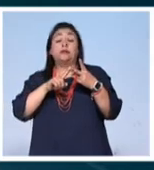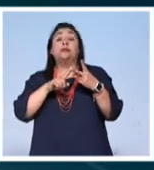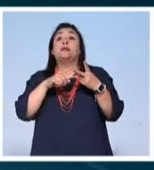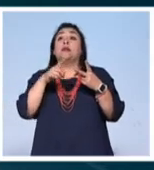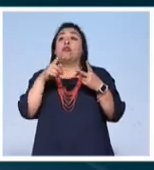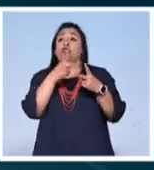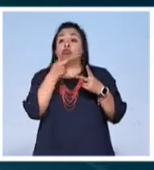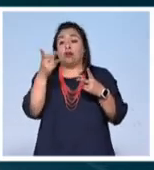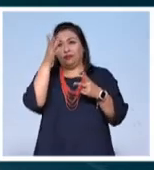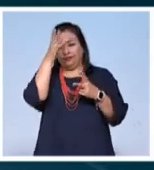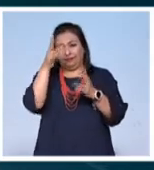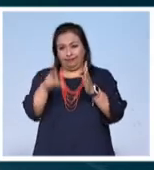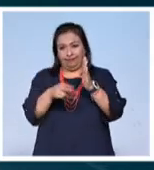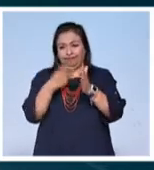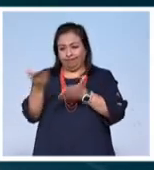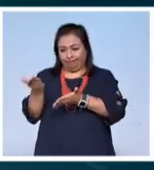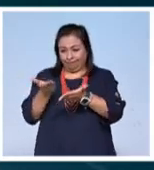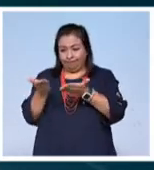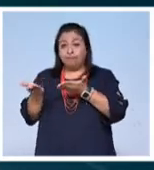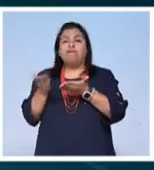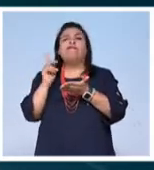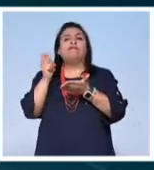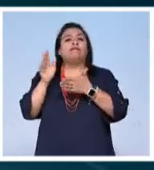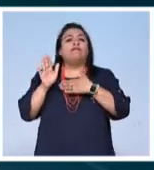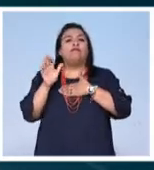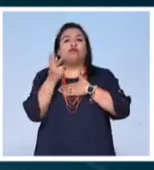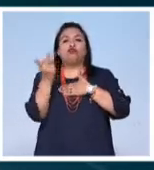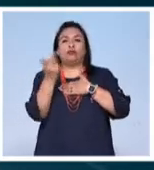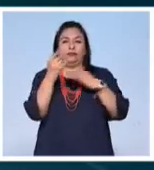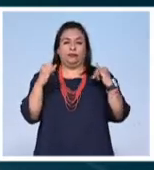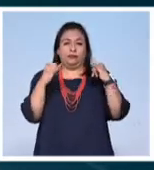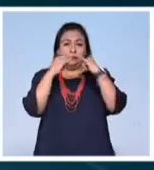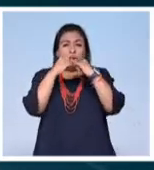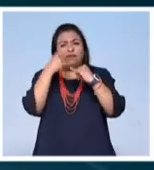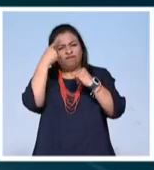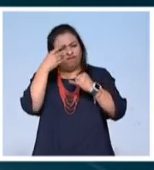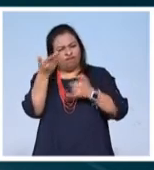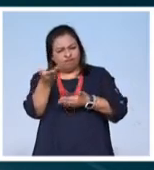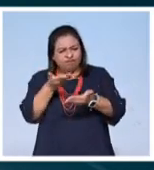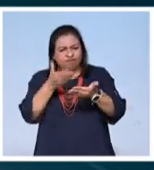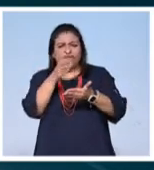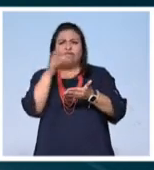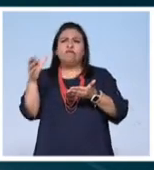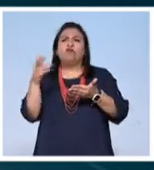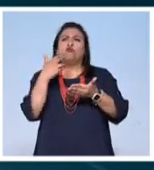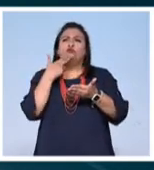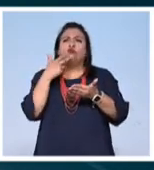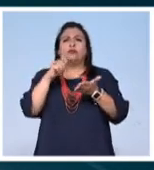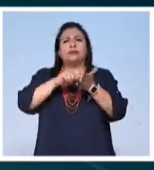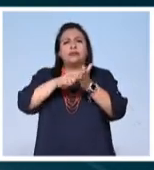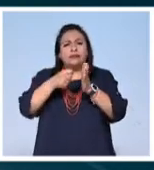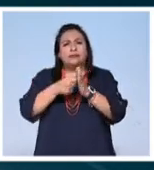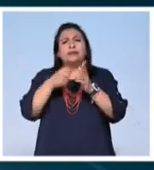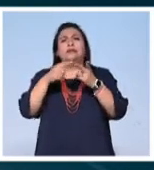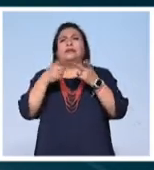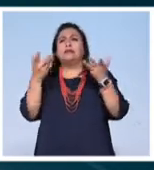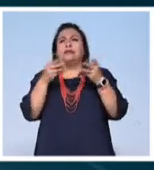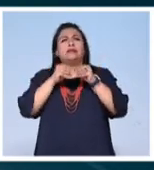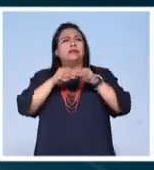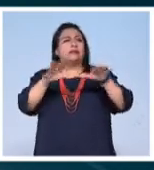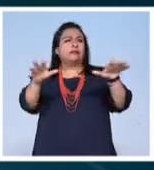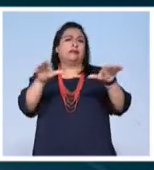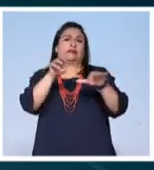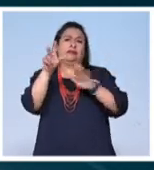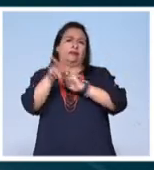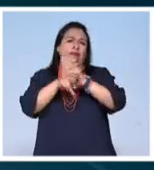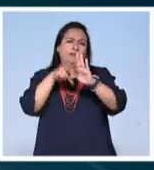ILSE, firmaron un convenio de colaboración que compromete a ambas dependencias a cooperar en la asistencia técnica, realización y difusión de